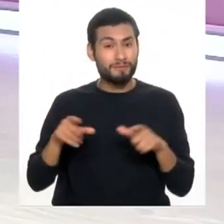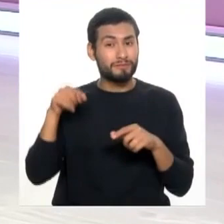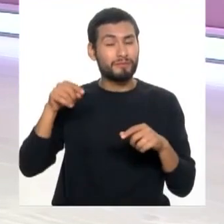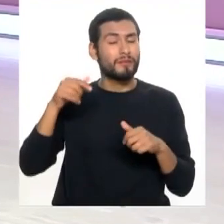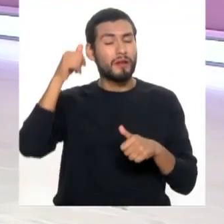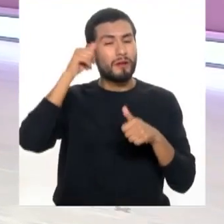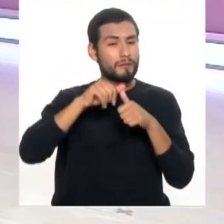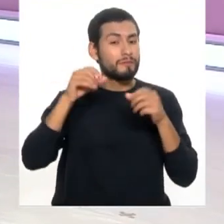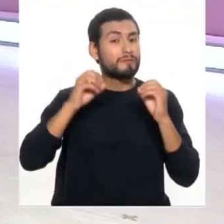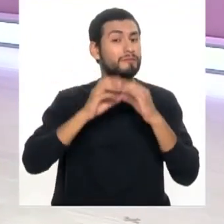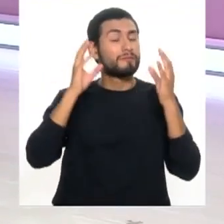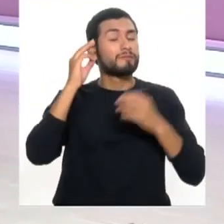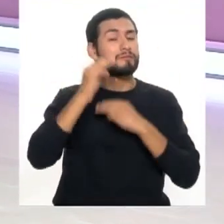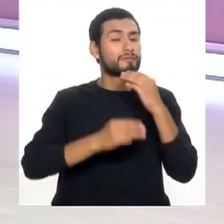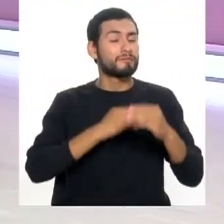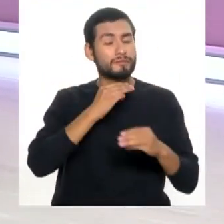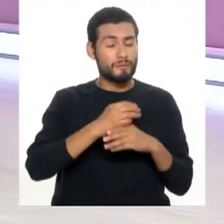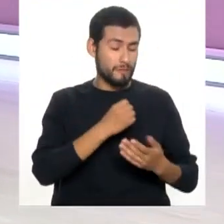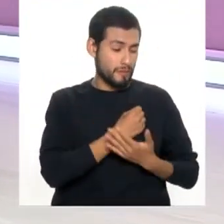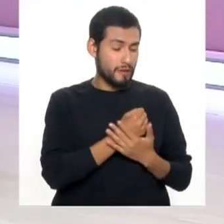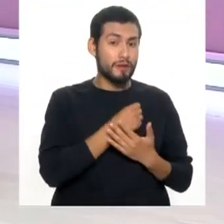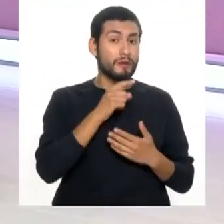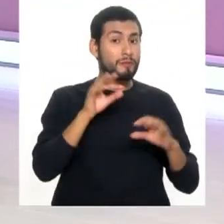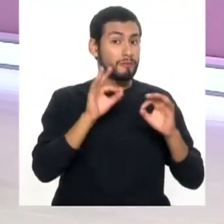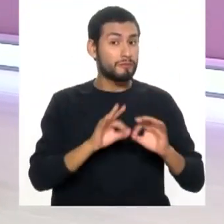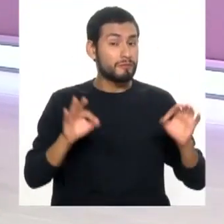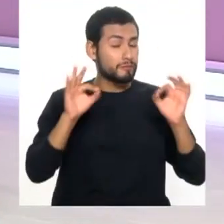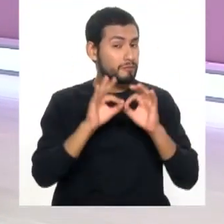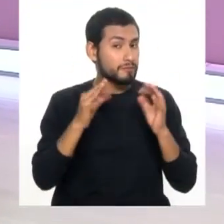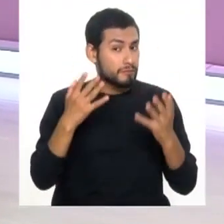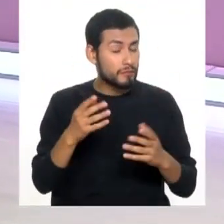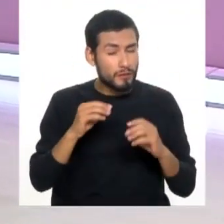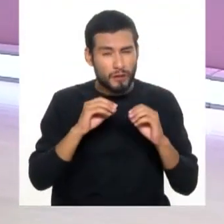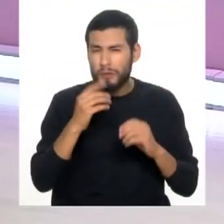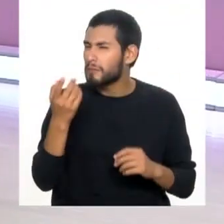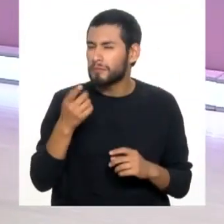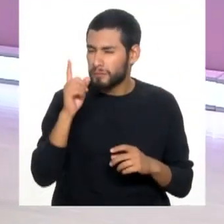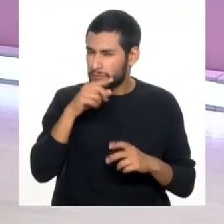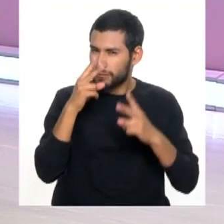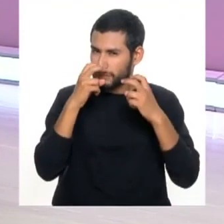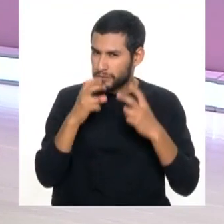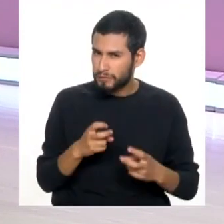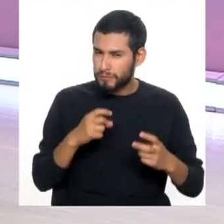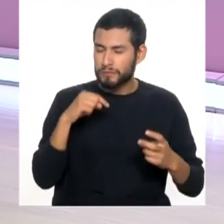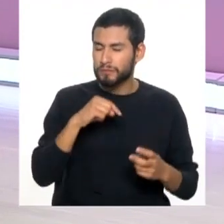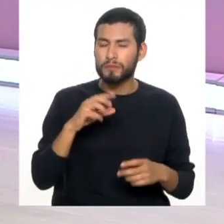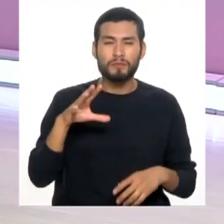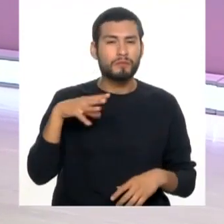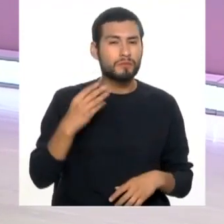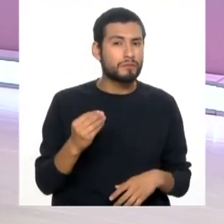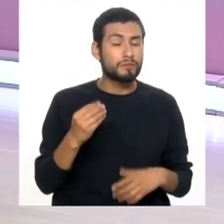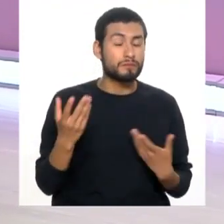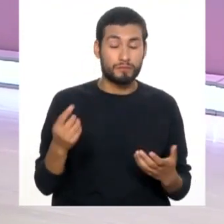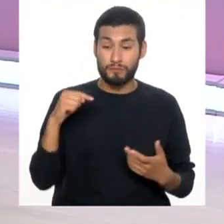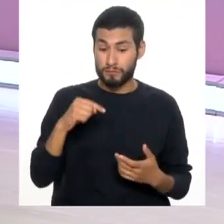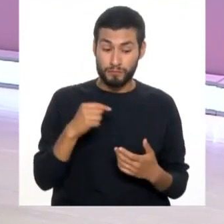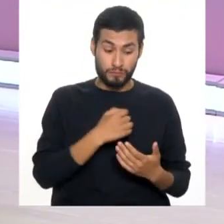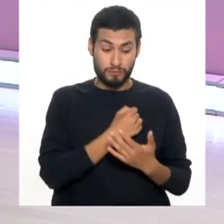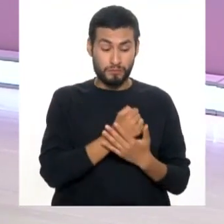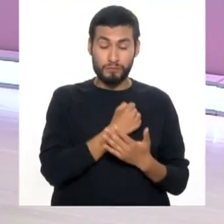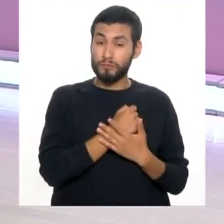Día Mundial de la Hipertensión. Y lo importante también de tener claro de que hay que chequearse la presión arterial. Porque esto también es un enemigo